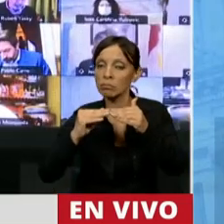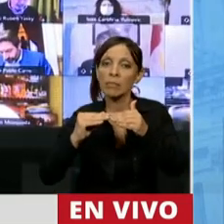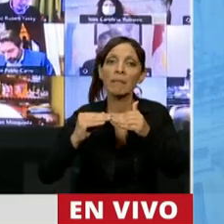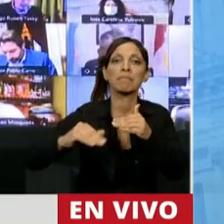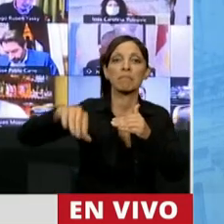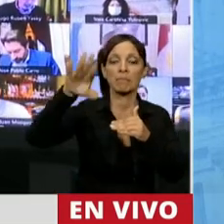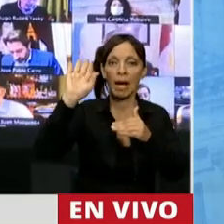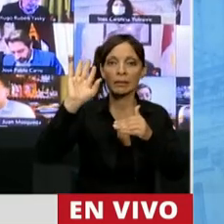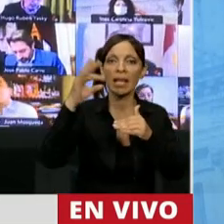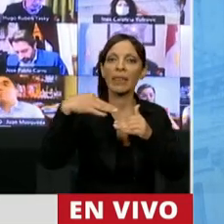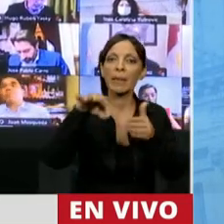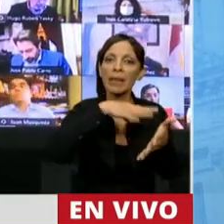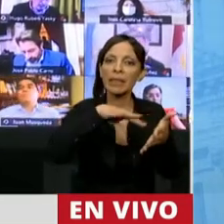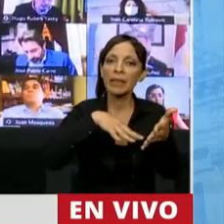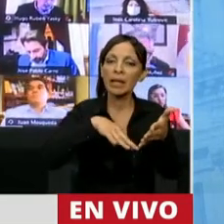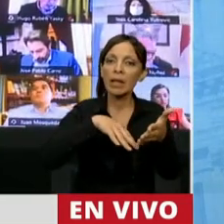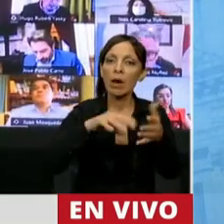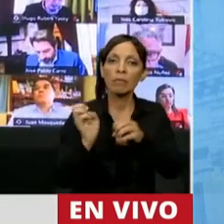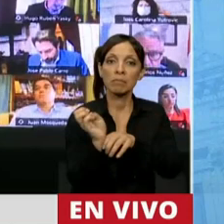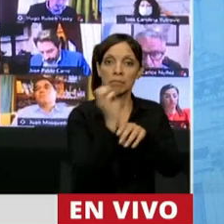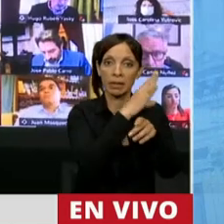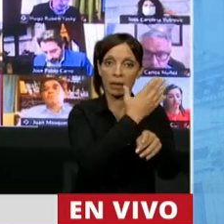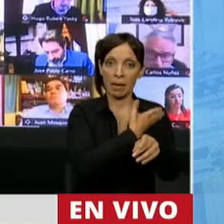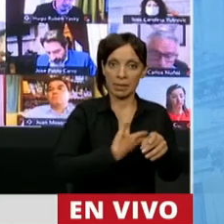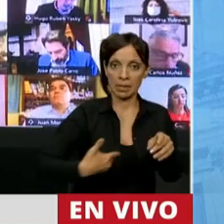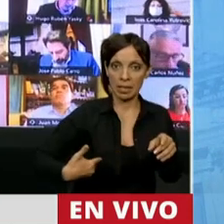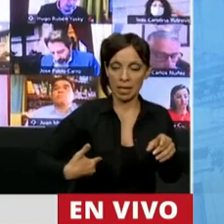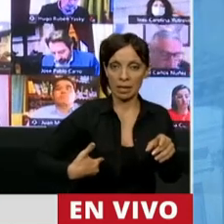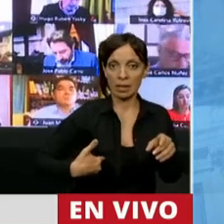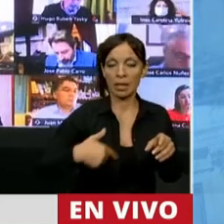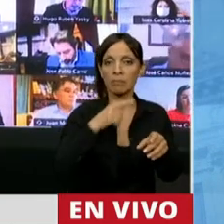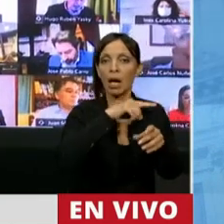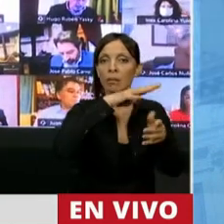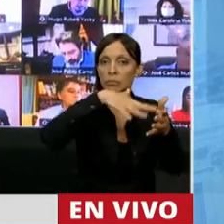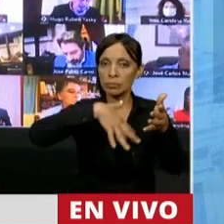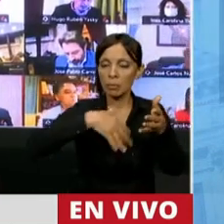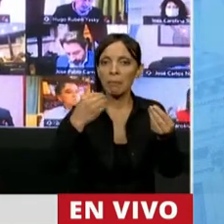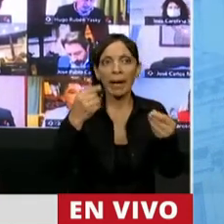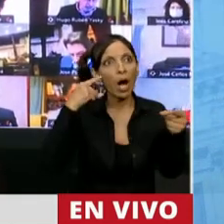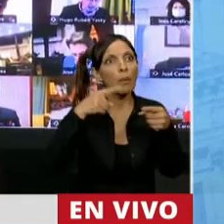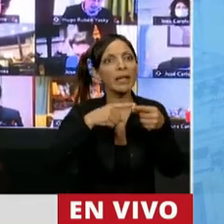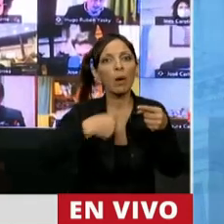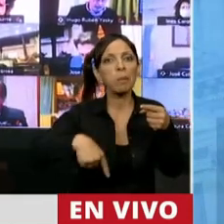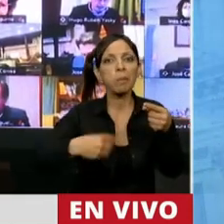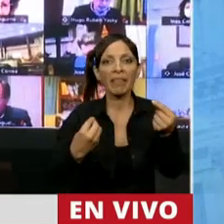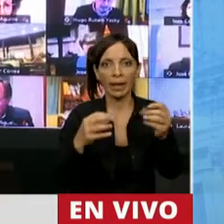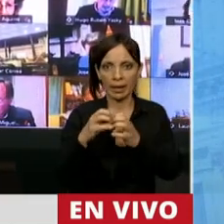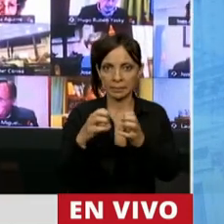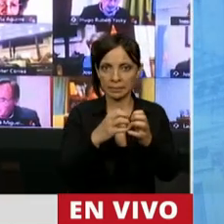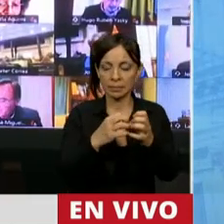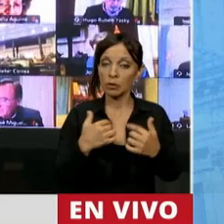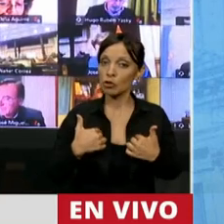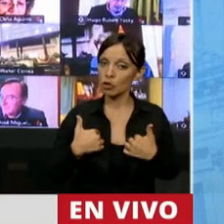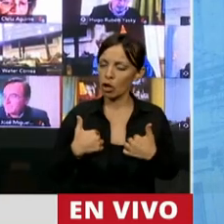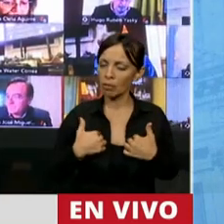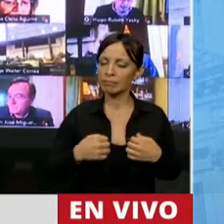al Presidente, debiendo expresarse en todos los casos el objeto de la sesión. Tengo la